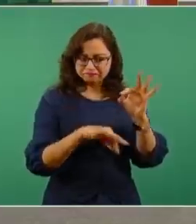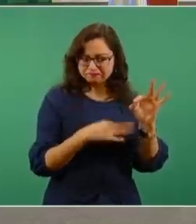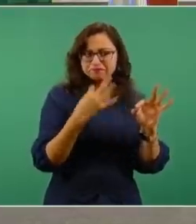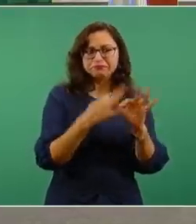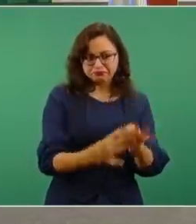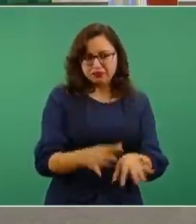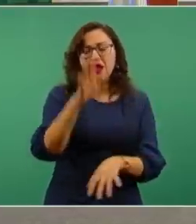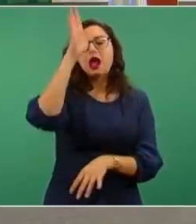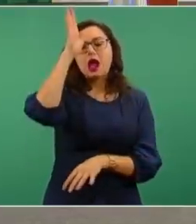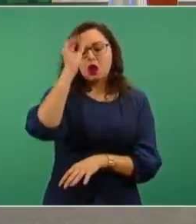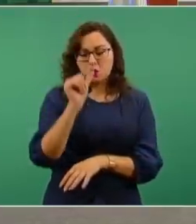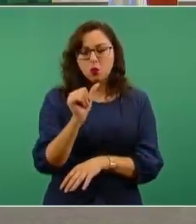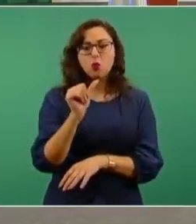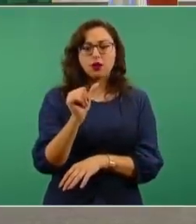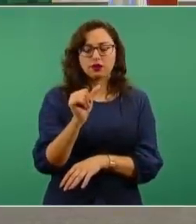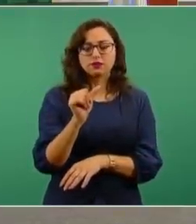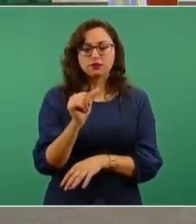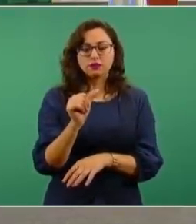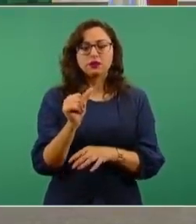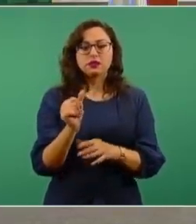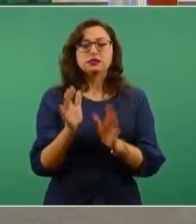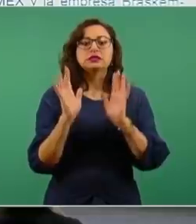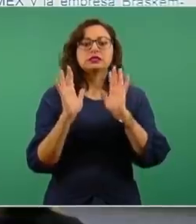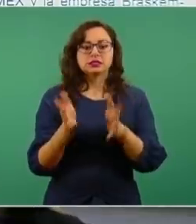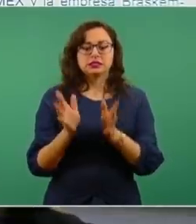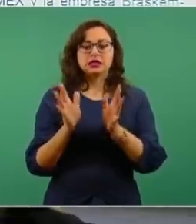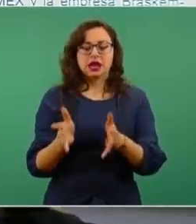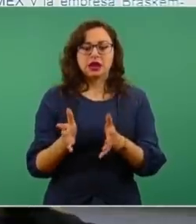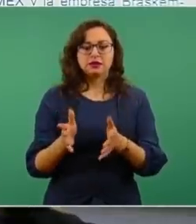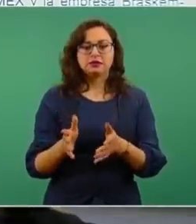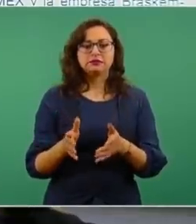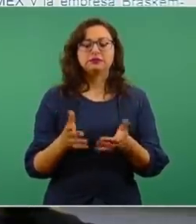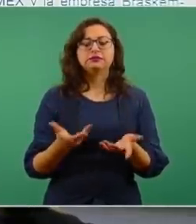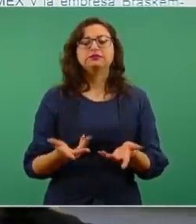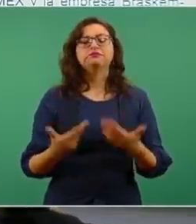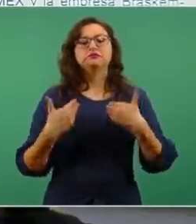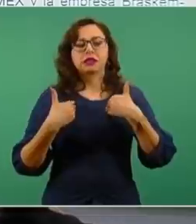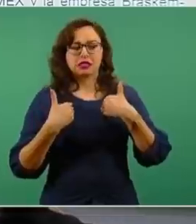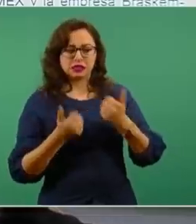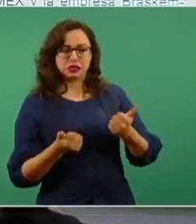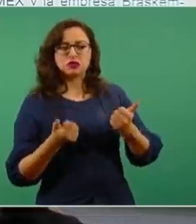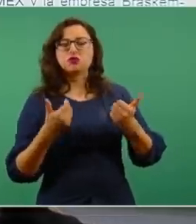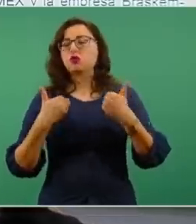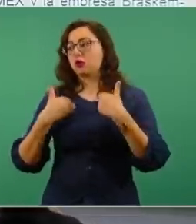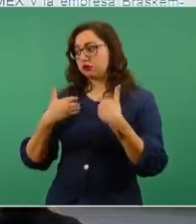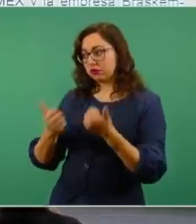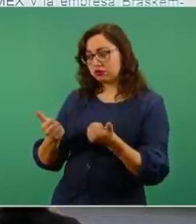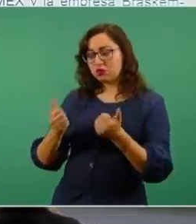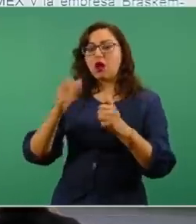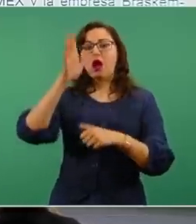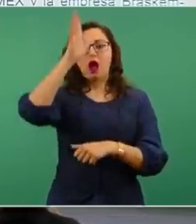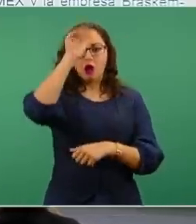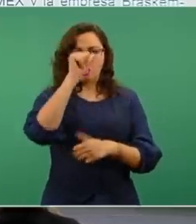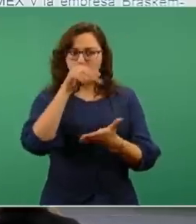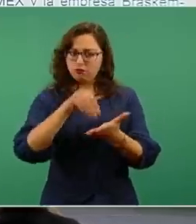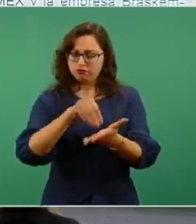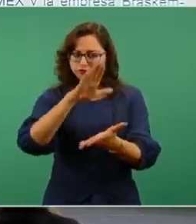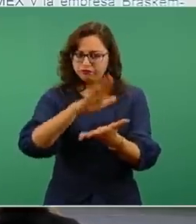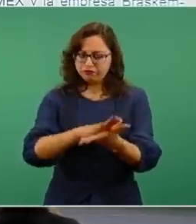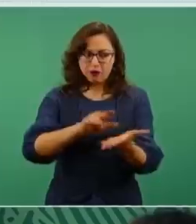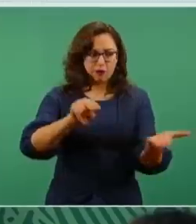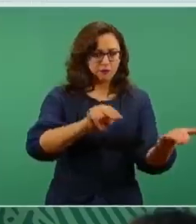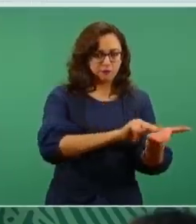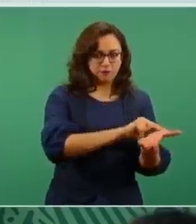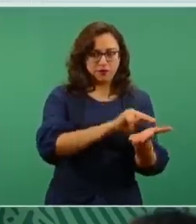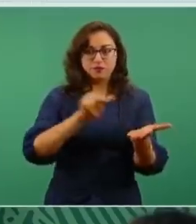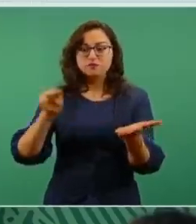empresa y se firmó ya un memorándum de entendimiento en el cual ya se acuerdan